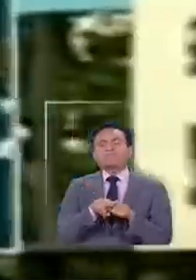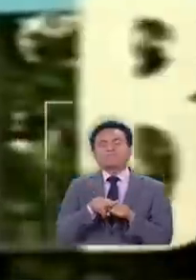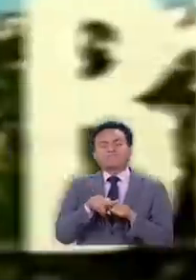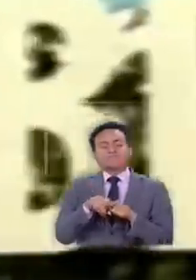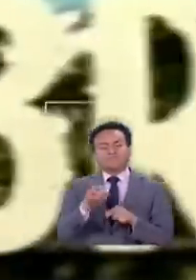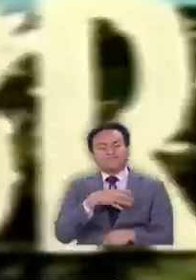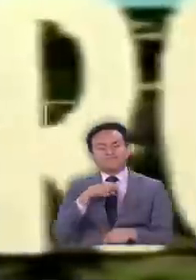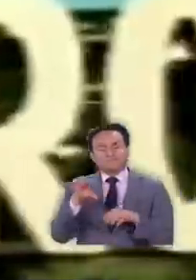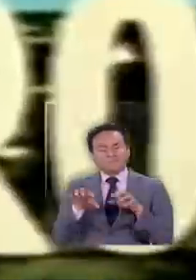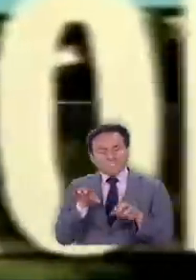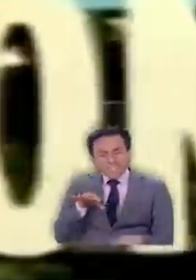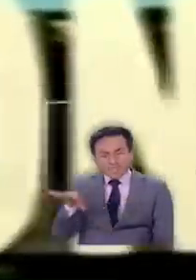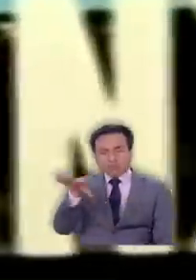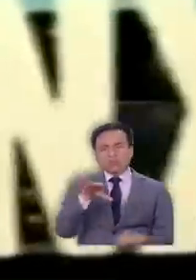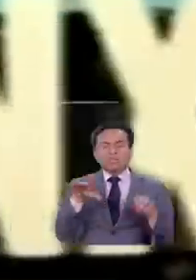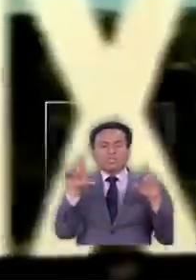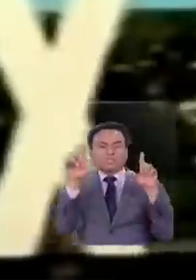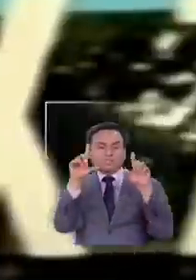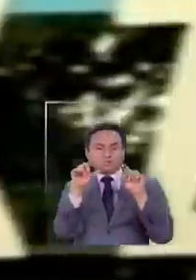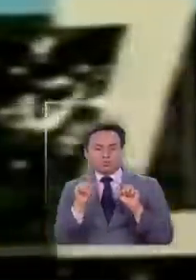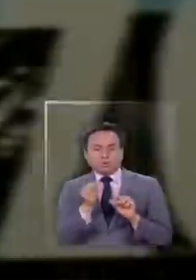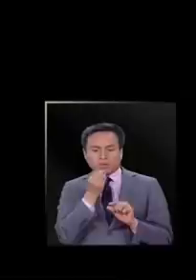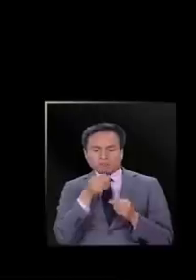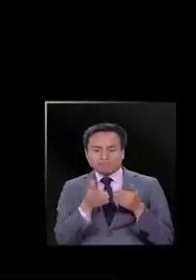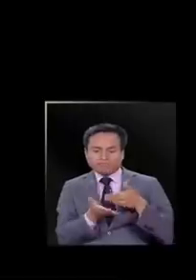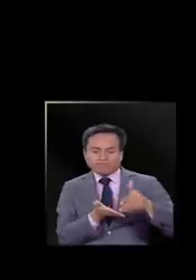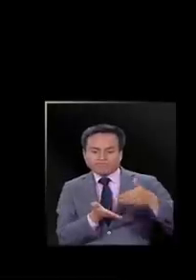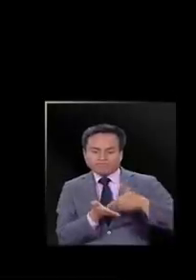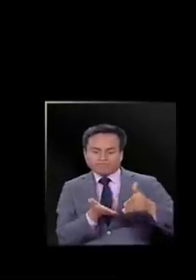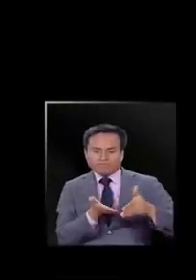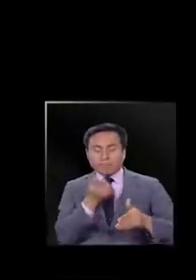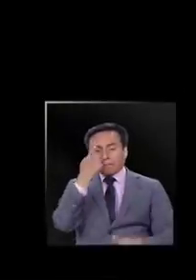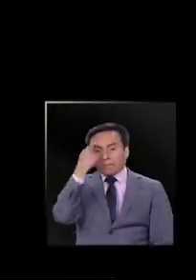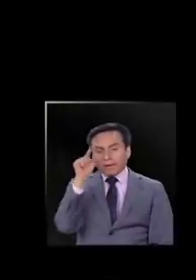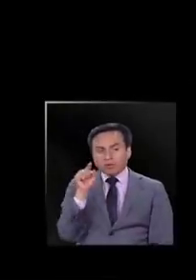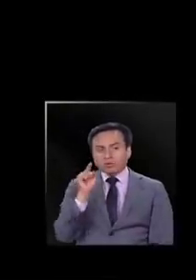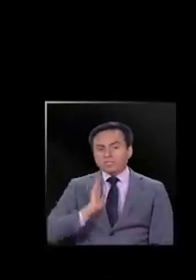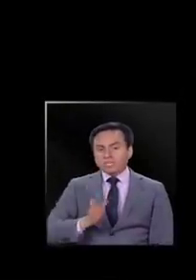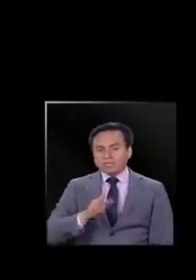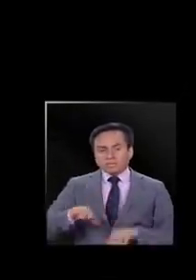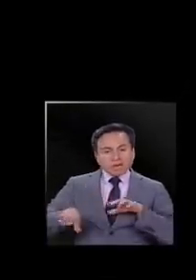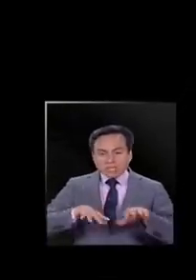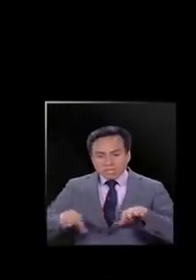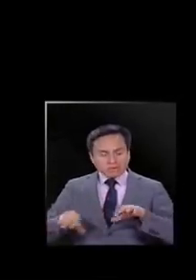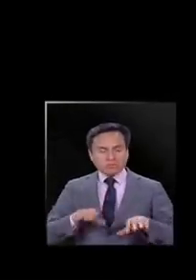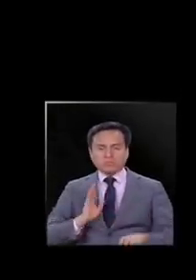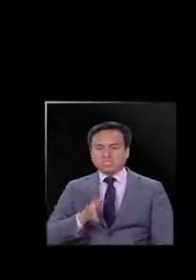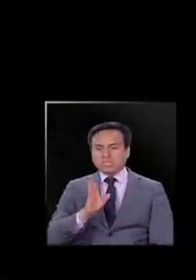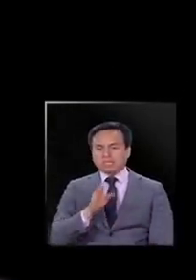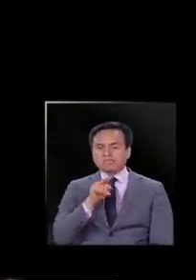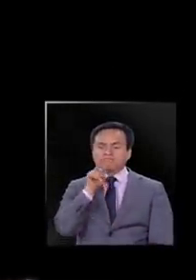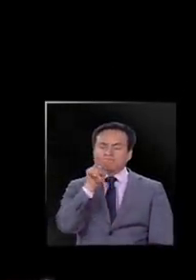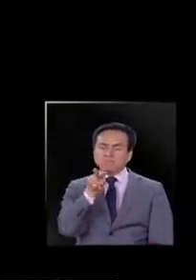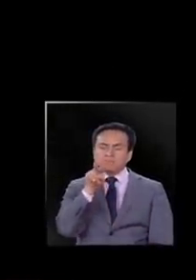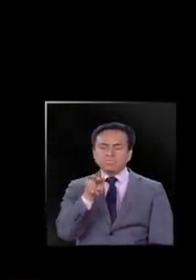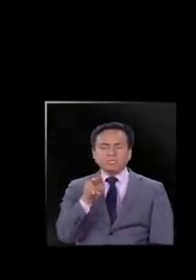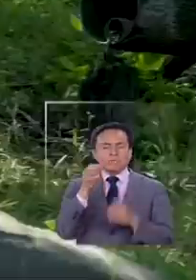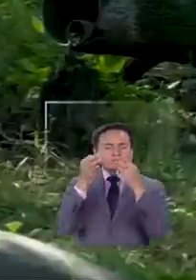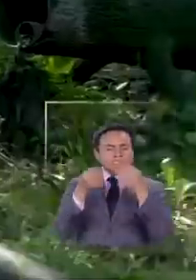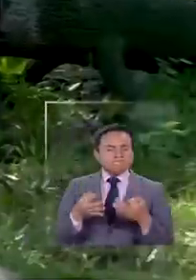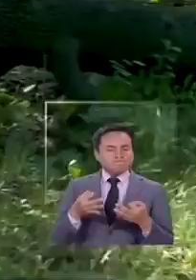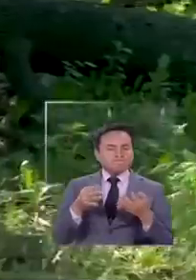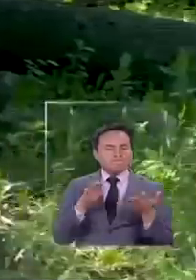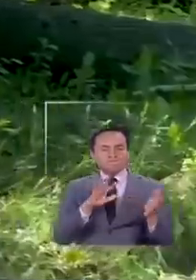experimentado una disminución en el apetito pero que se mantienen activos y que aún no es posible